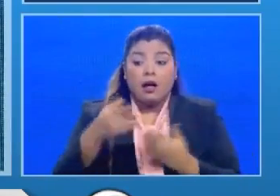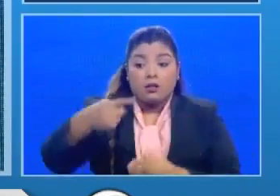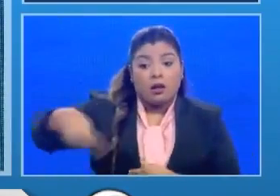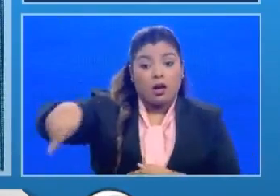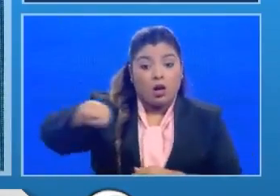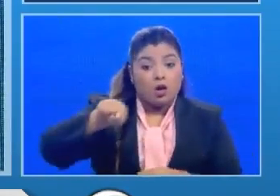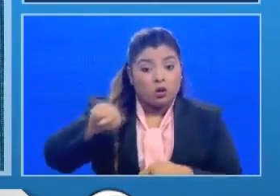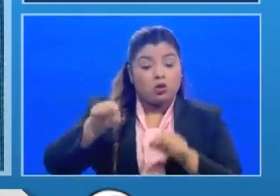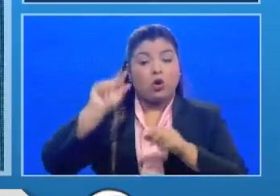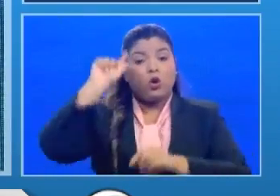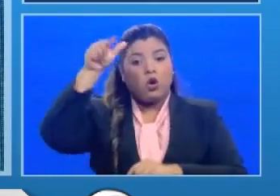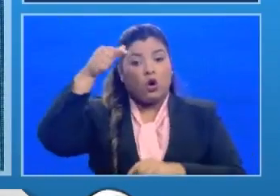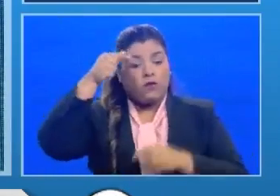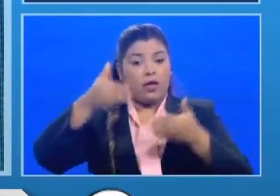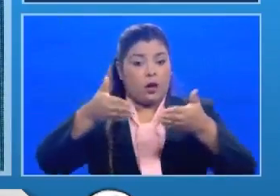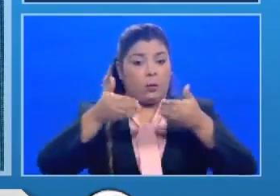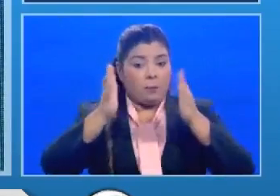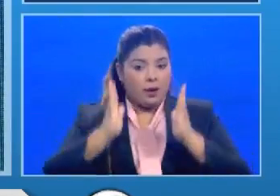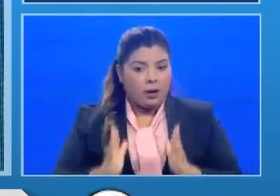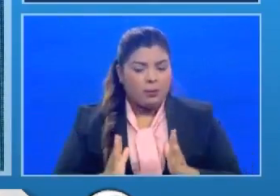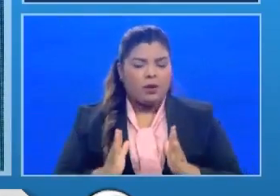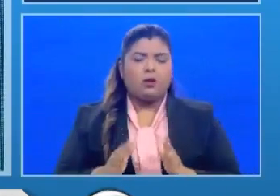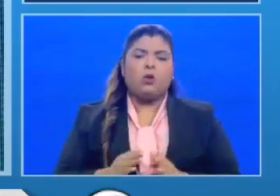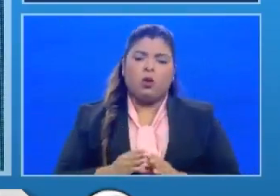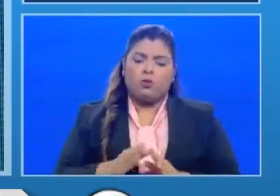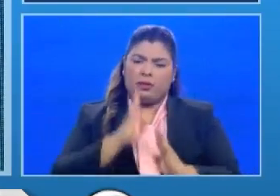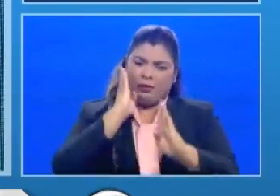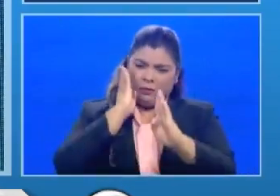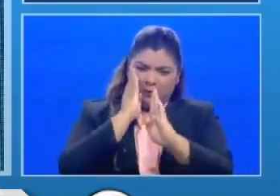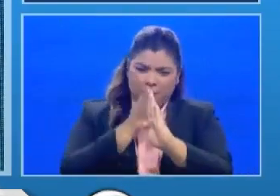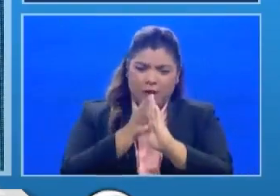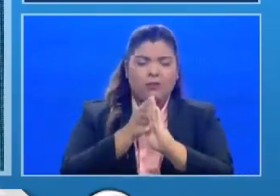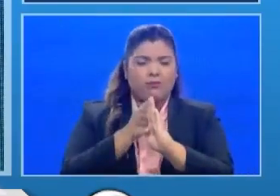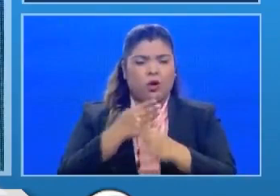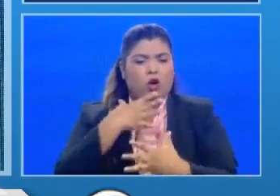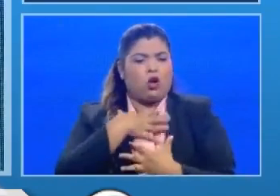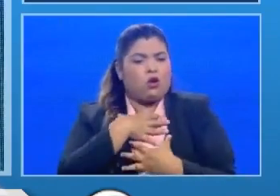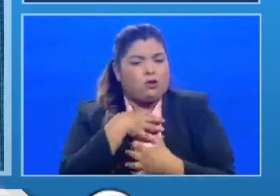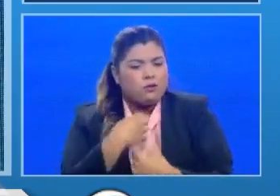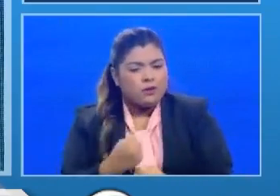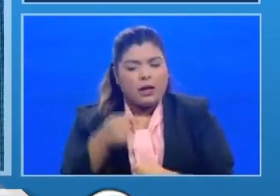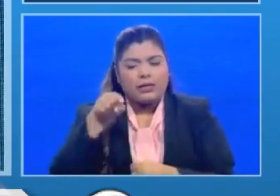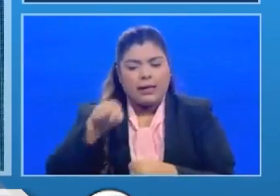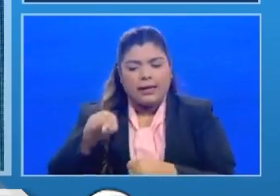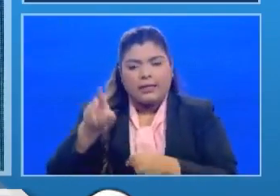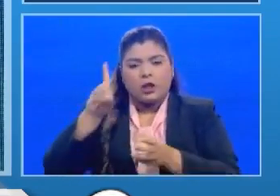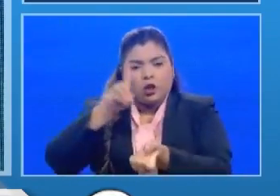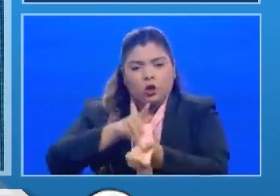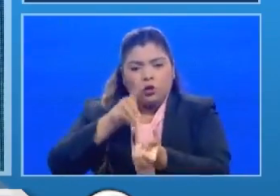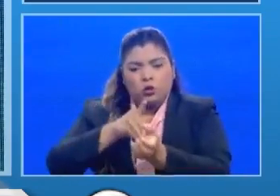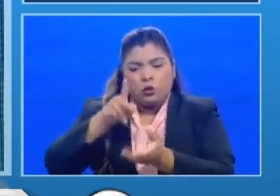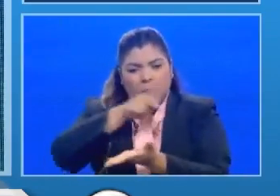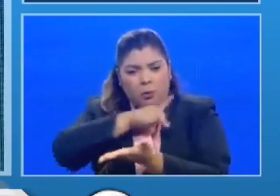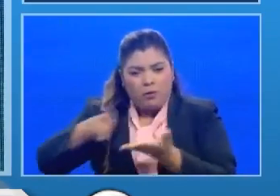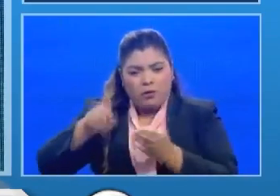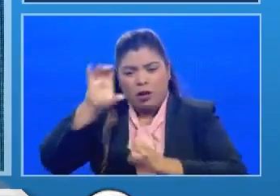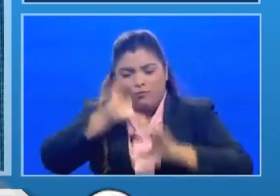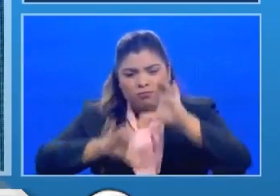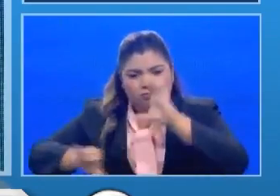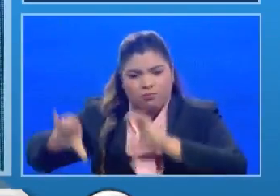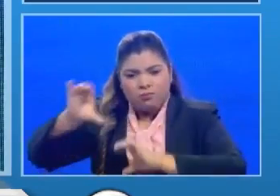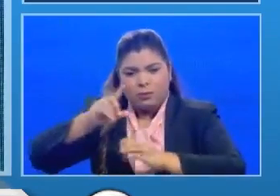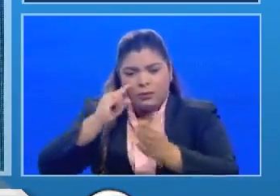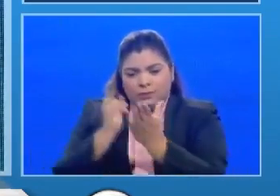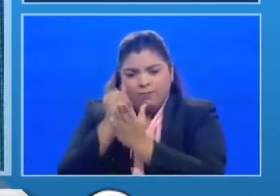gobierno nacional y muy creyente y confiado que son las evidencias científicas las que deben guiar la toma de